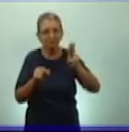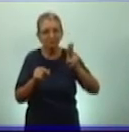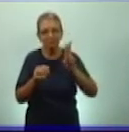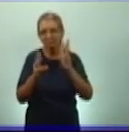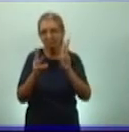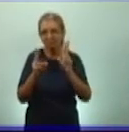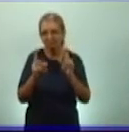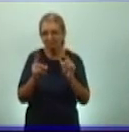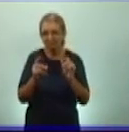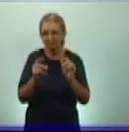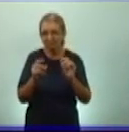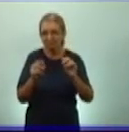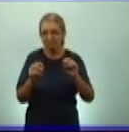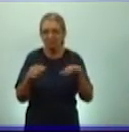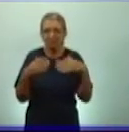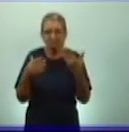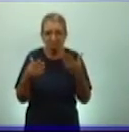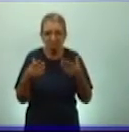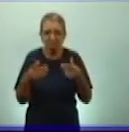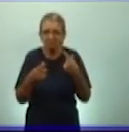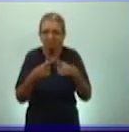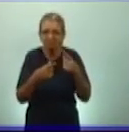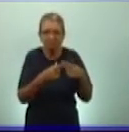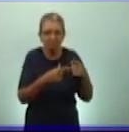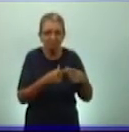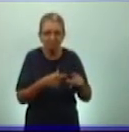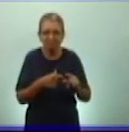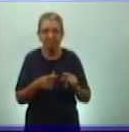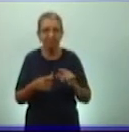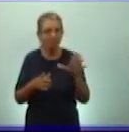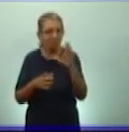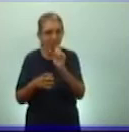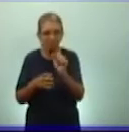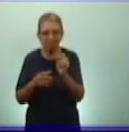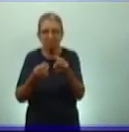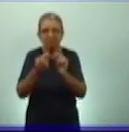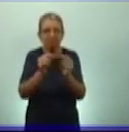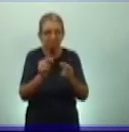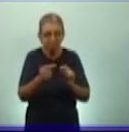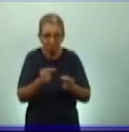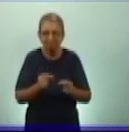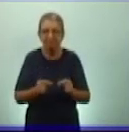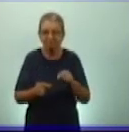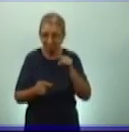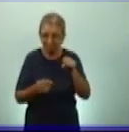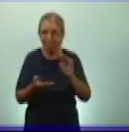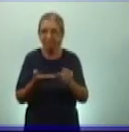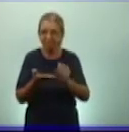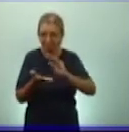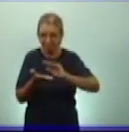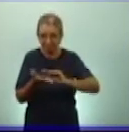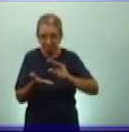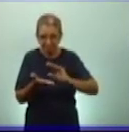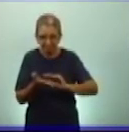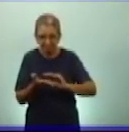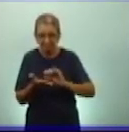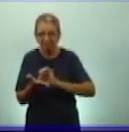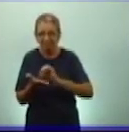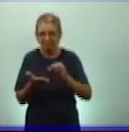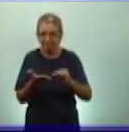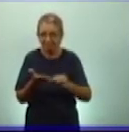tener idea de los acontecimientos y demás, les permitía eso. Usted puede también profundizar en ello en el libro, en la página número